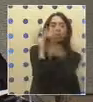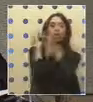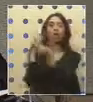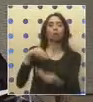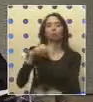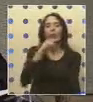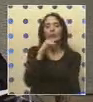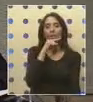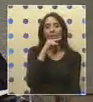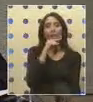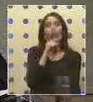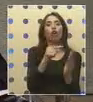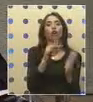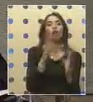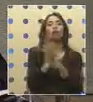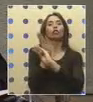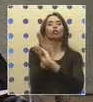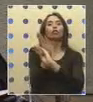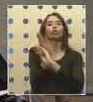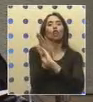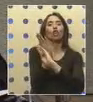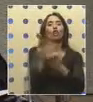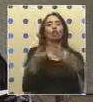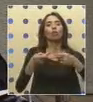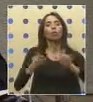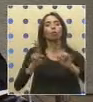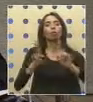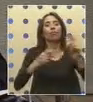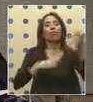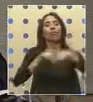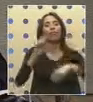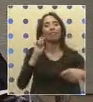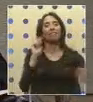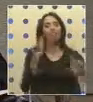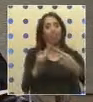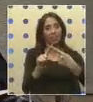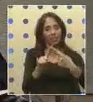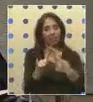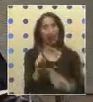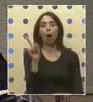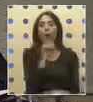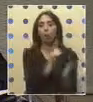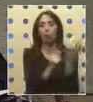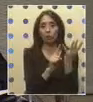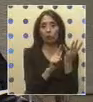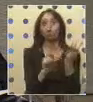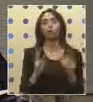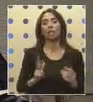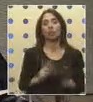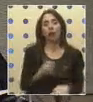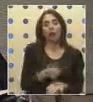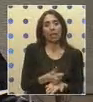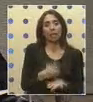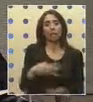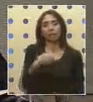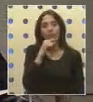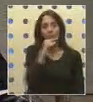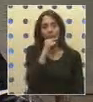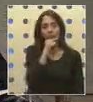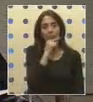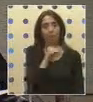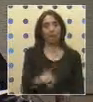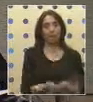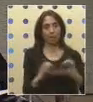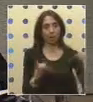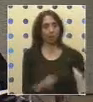acompañando la solicitud de autorización para dicha venta directa. Y por último, al señor Alcalde de la Municipalidad de San Fernando para que remita a esta